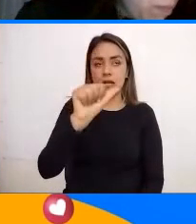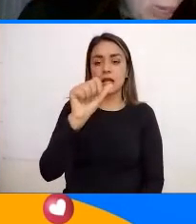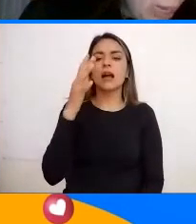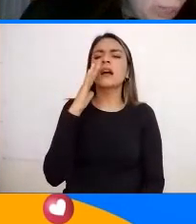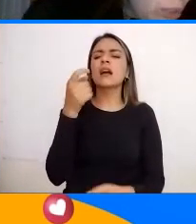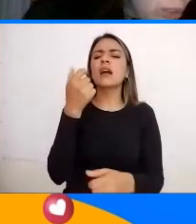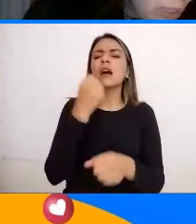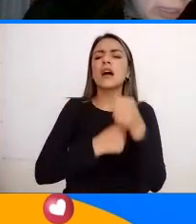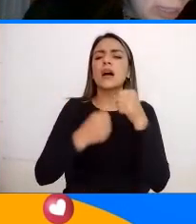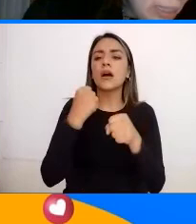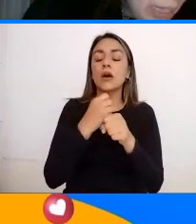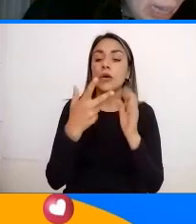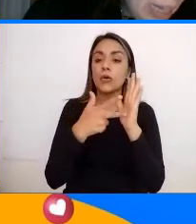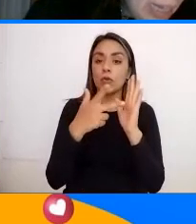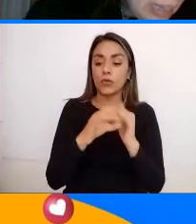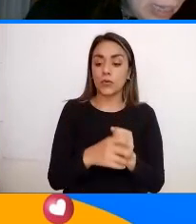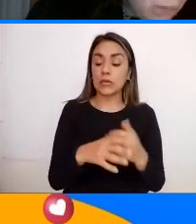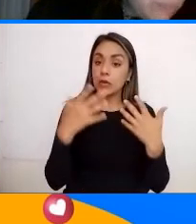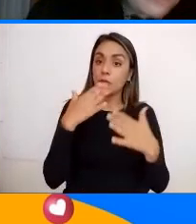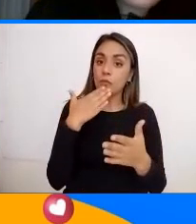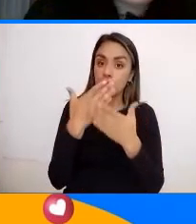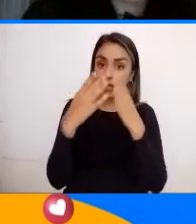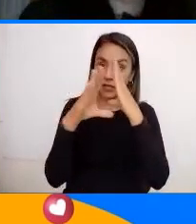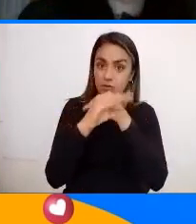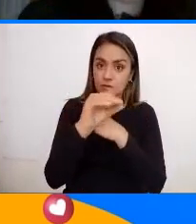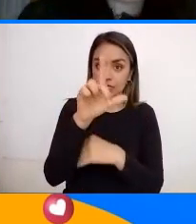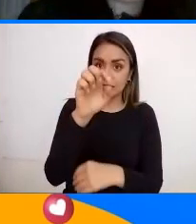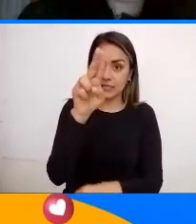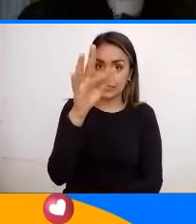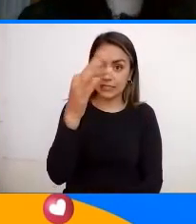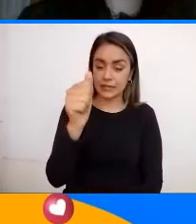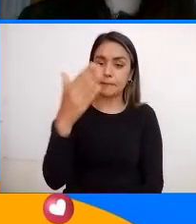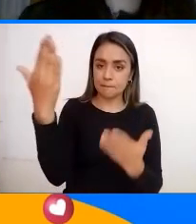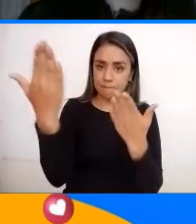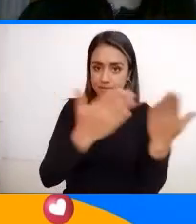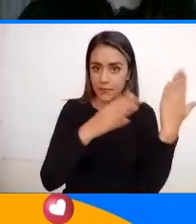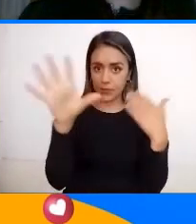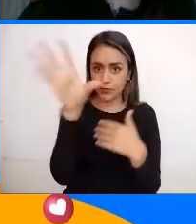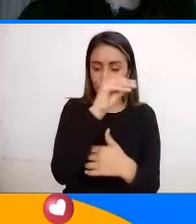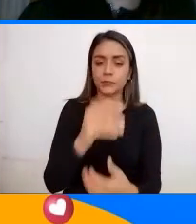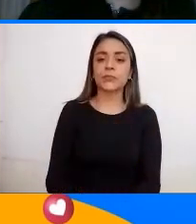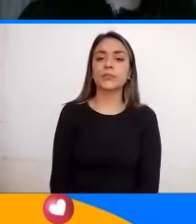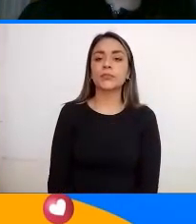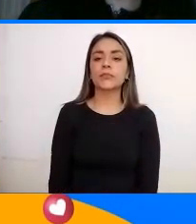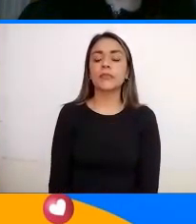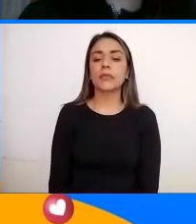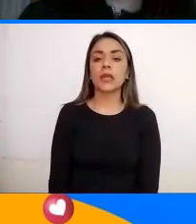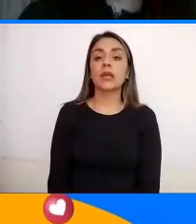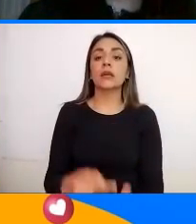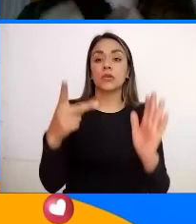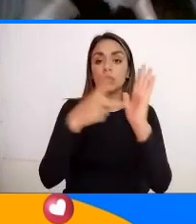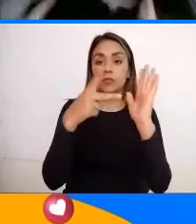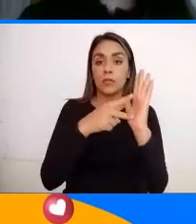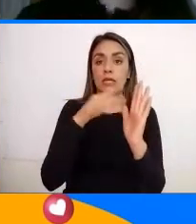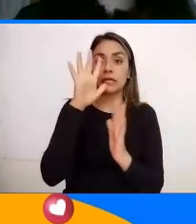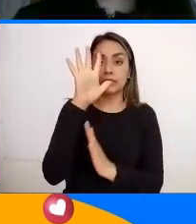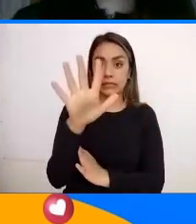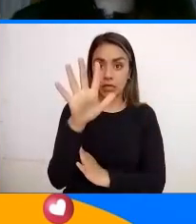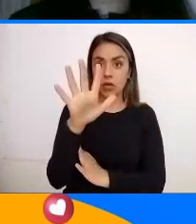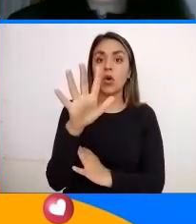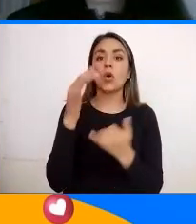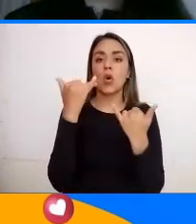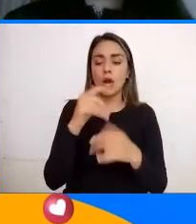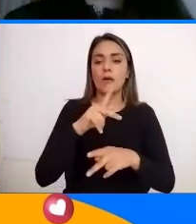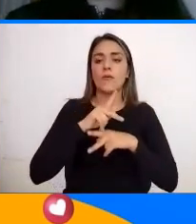Buenas noches Liseda Rieta Muy buenas noches Bienvenidos a todos En el 2005 ProExport Que ahora es